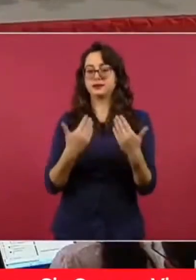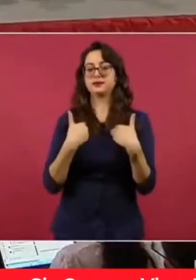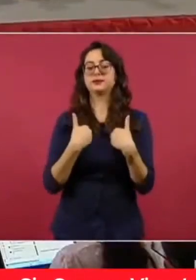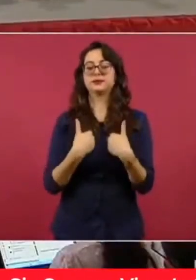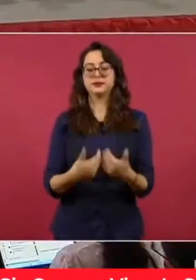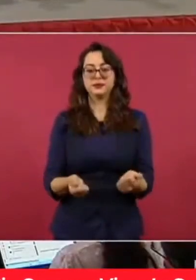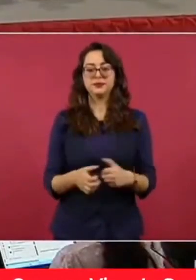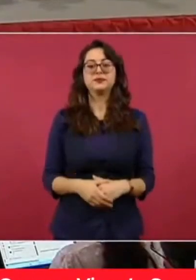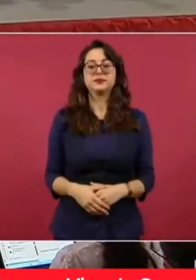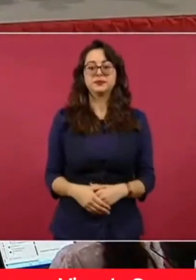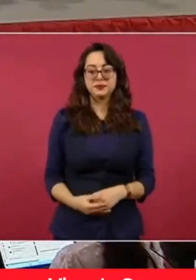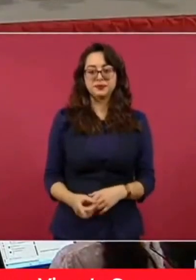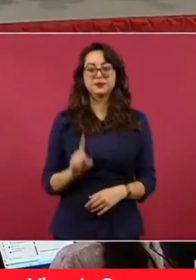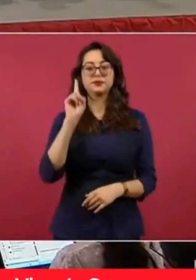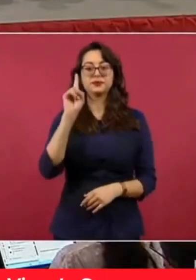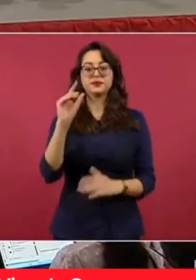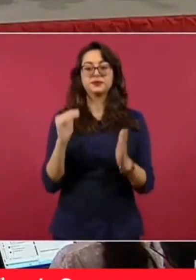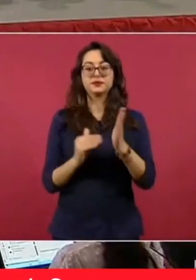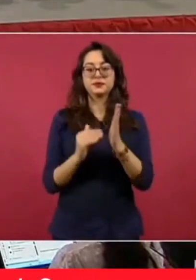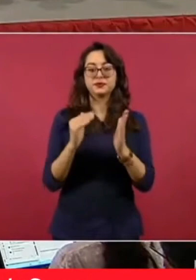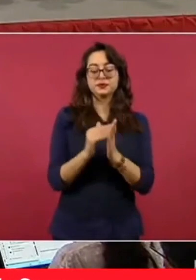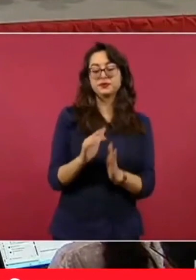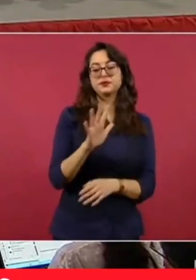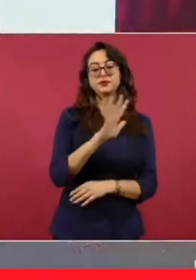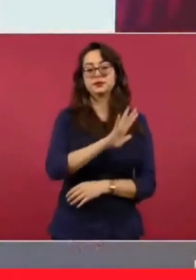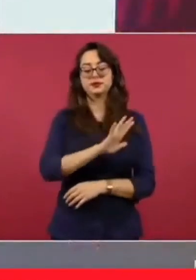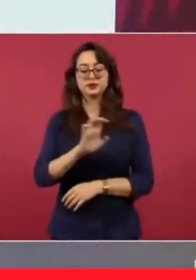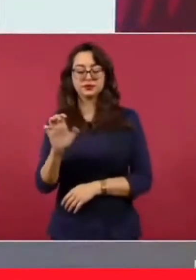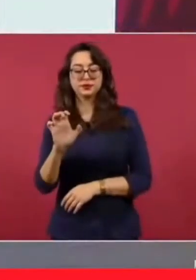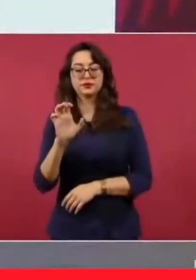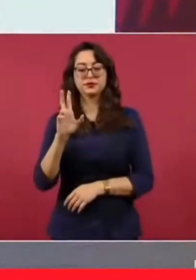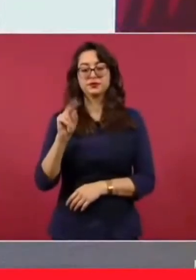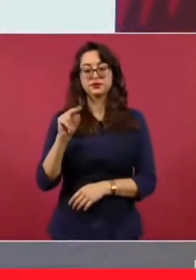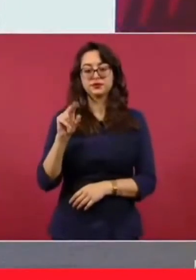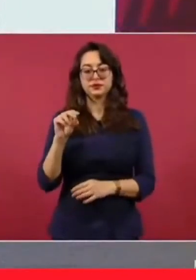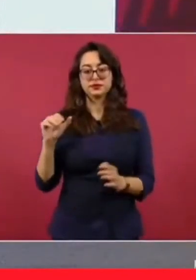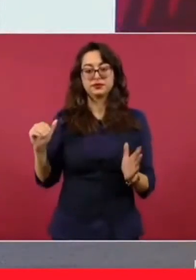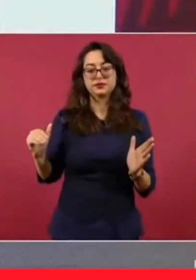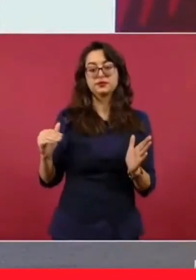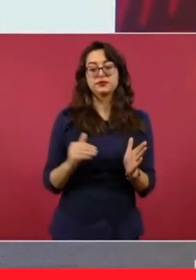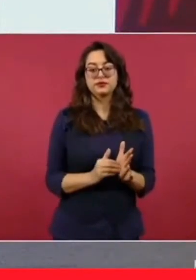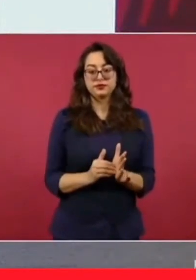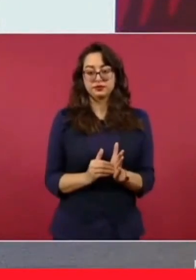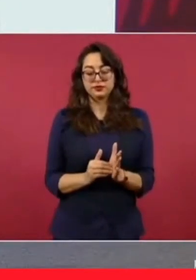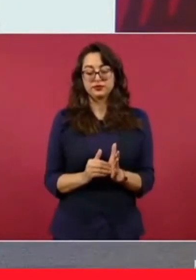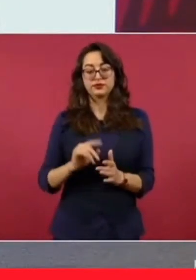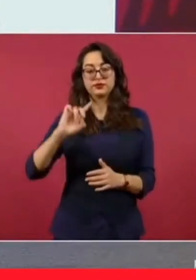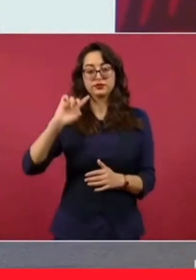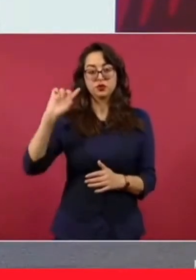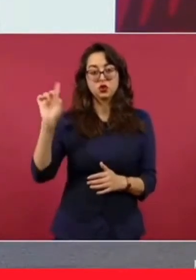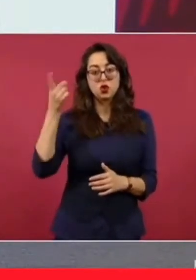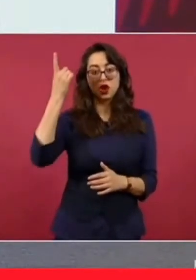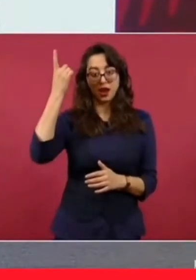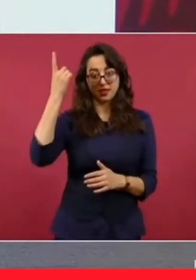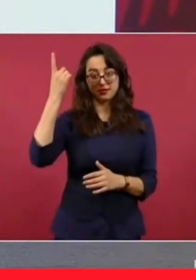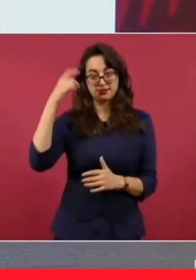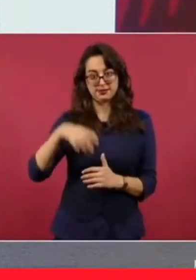Un millón 580.000.000 dólares, ¿no?